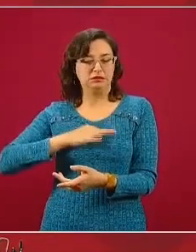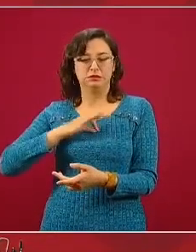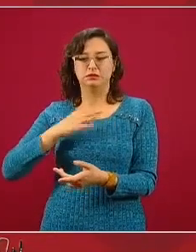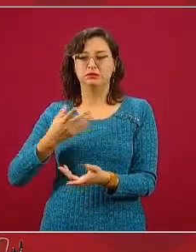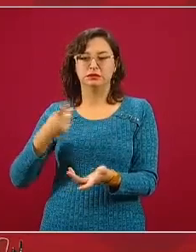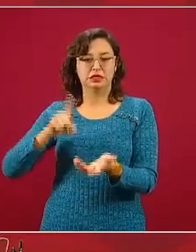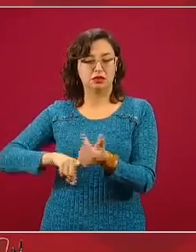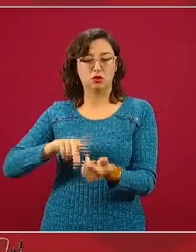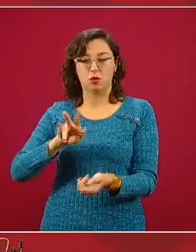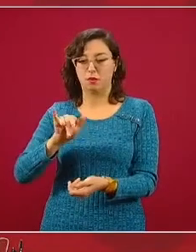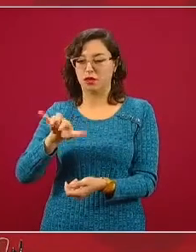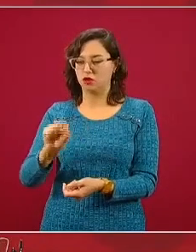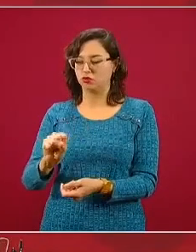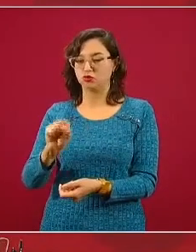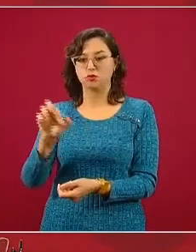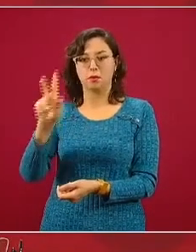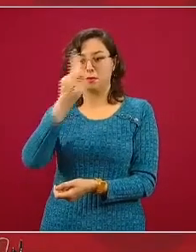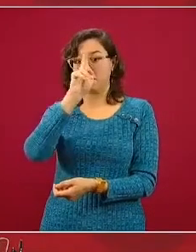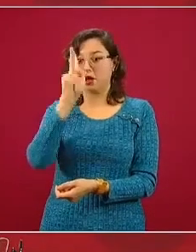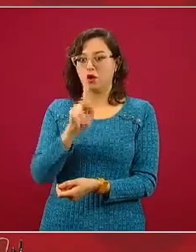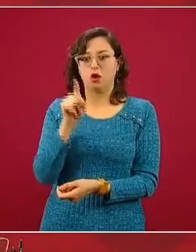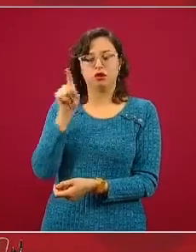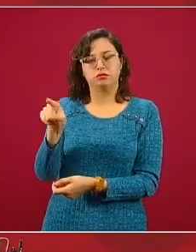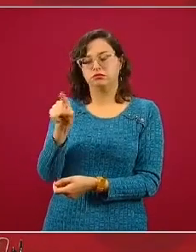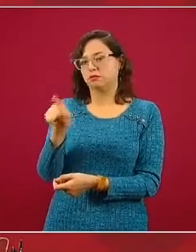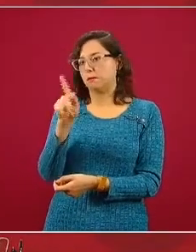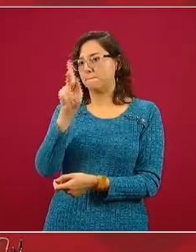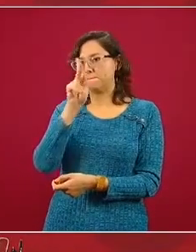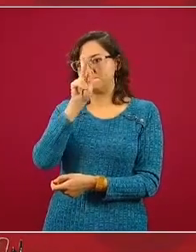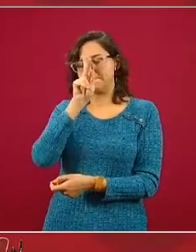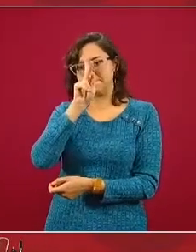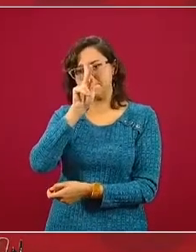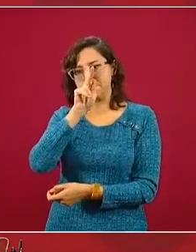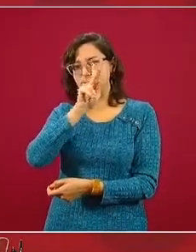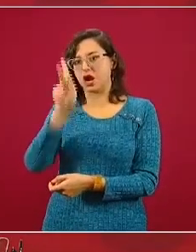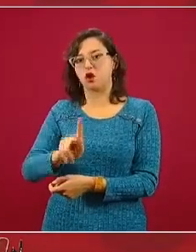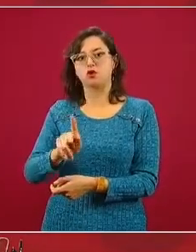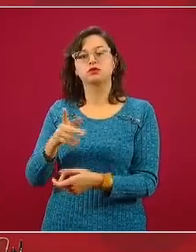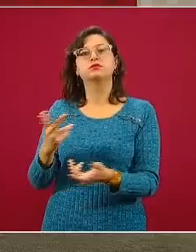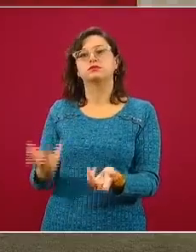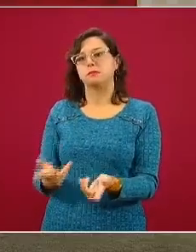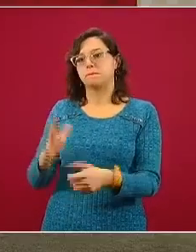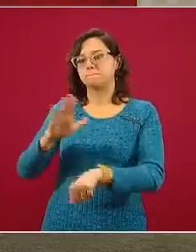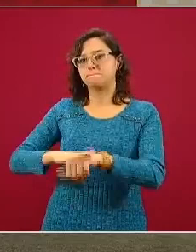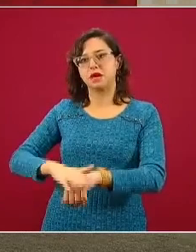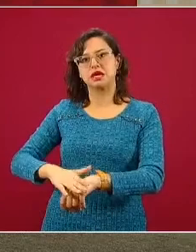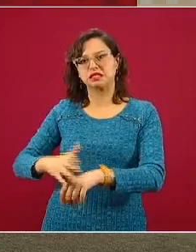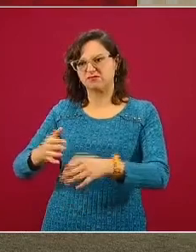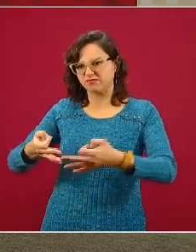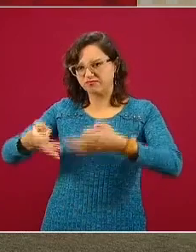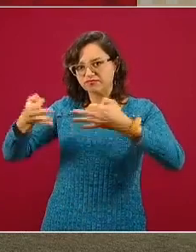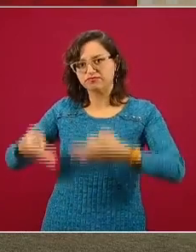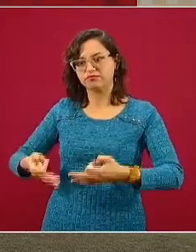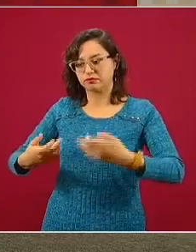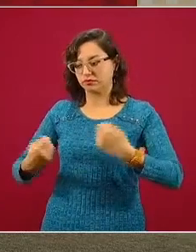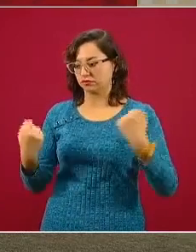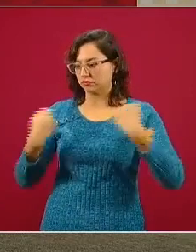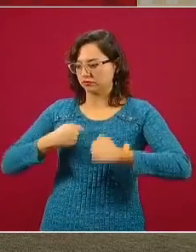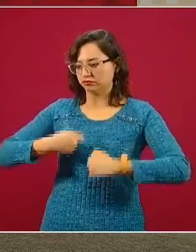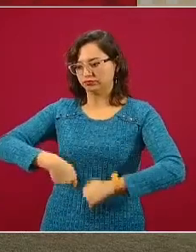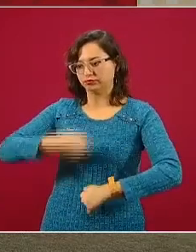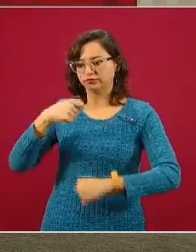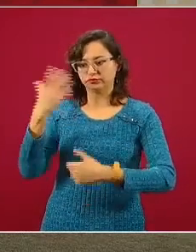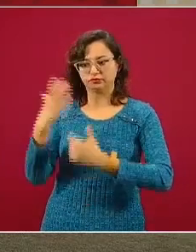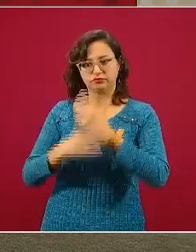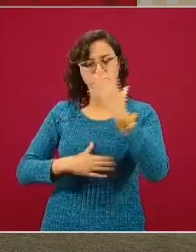deben ser quienes de manera más estricta tengan los equipos adecuados, los tengan a tiempo y desde luego los usen y los